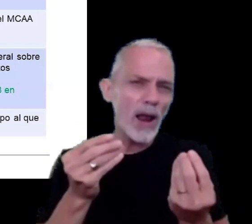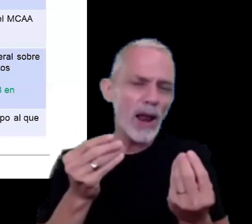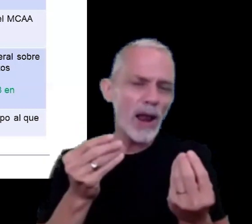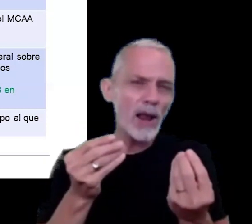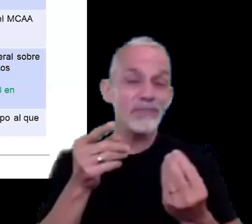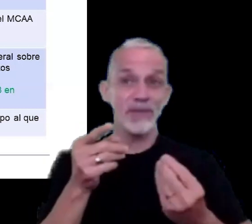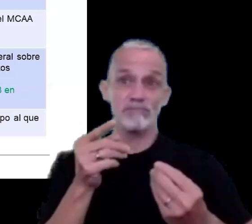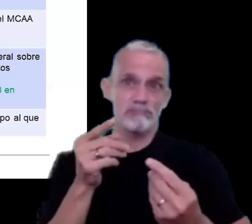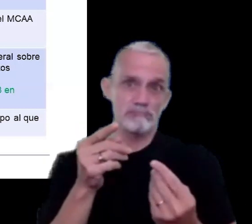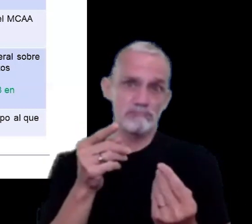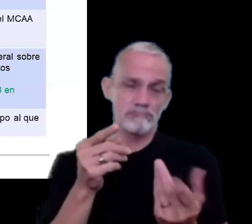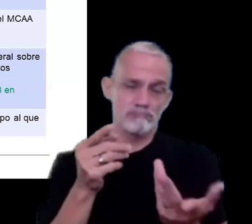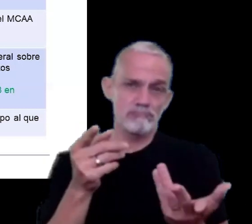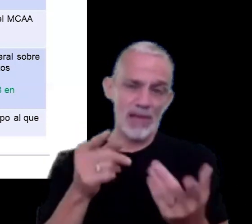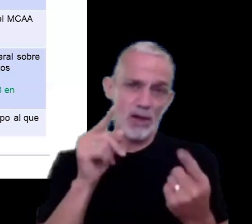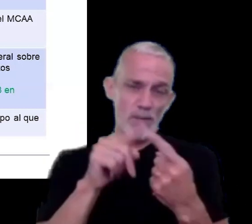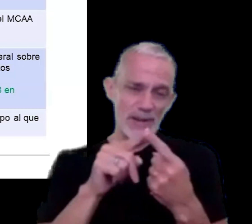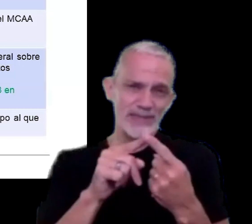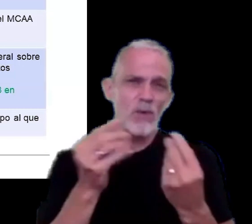propósito de este